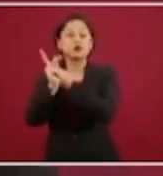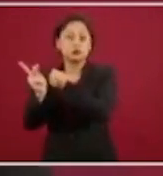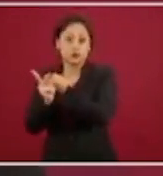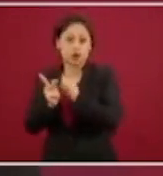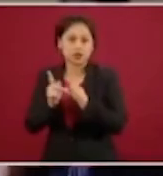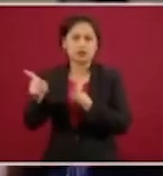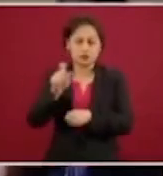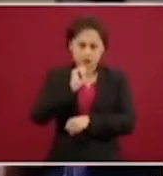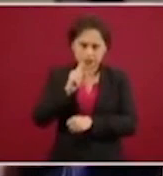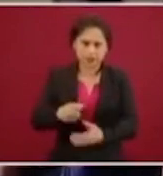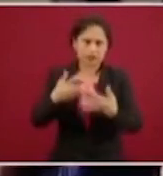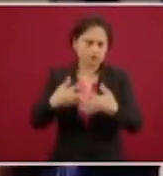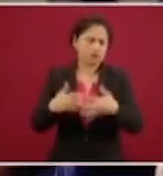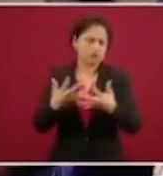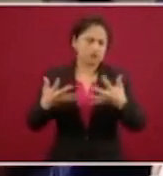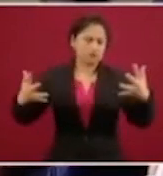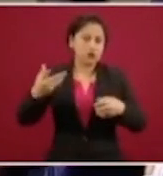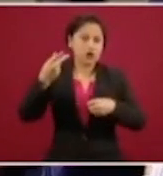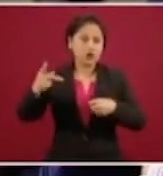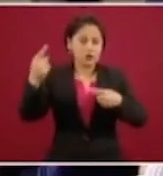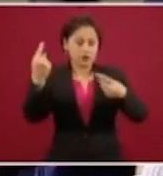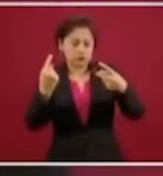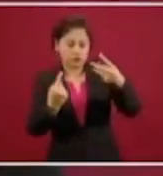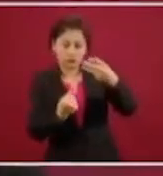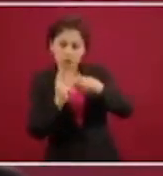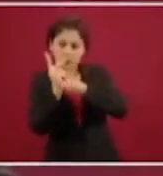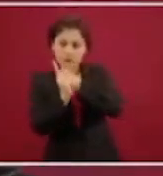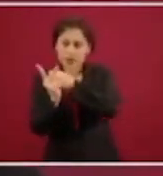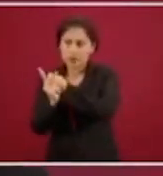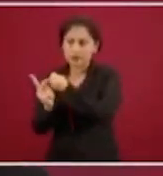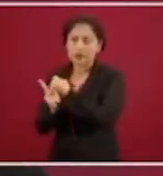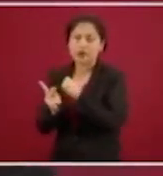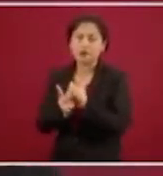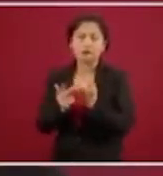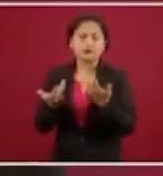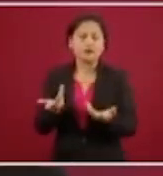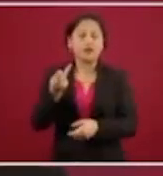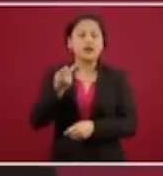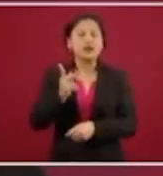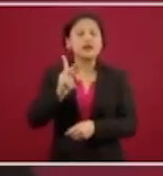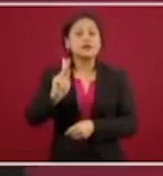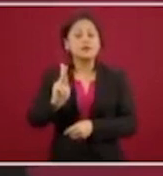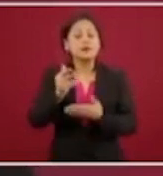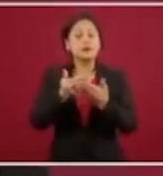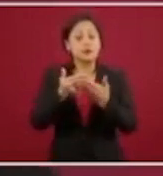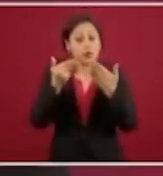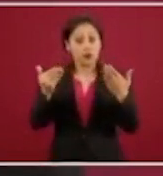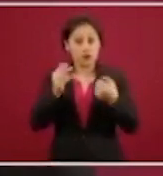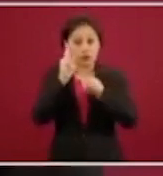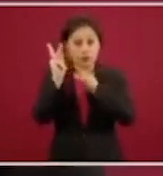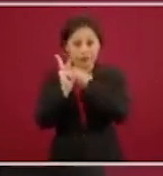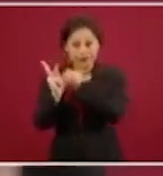producen, pero casi todos, lo que no nos había ocurrido casi nunca, es que casi todos los países del mundo, sino es que todos,